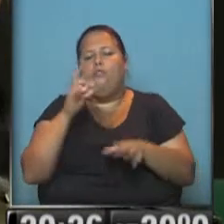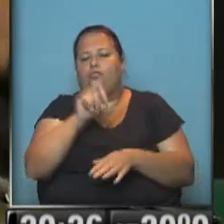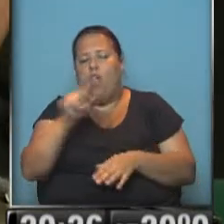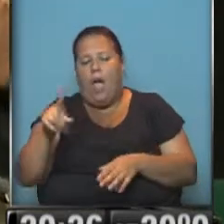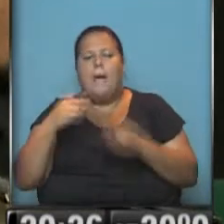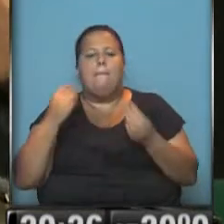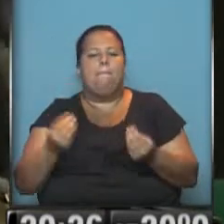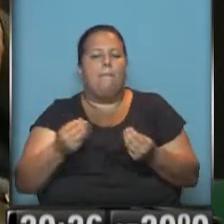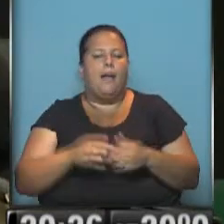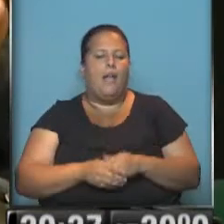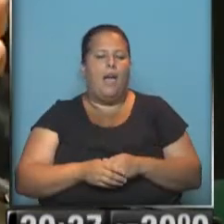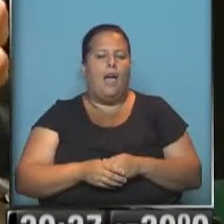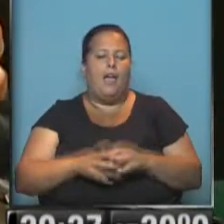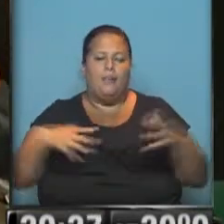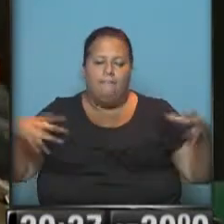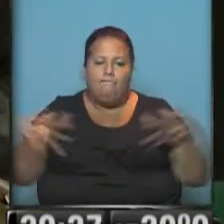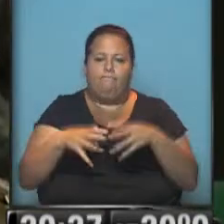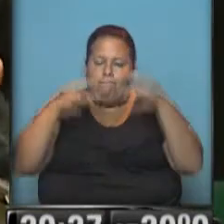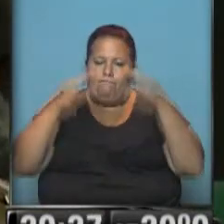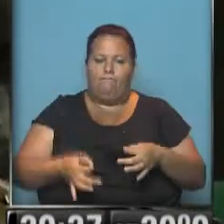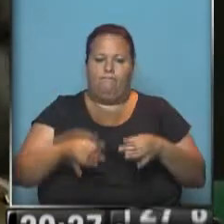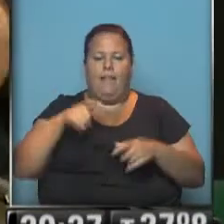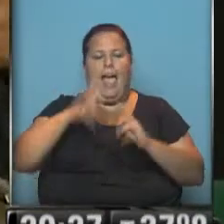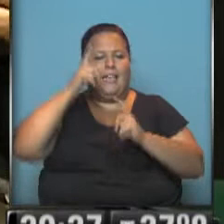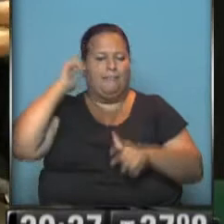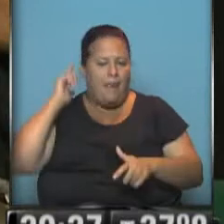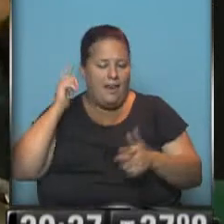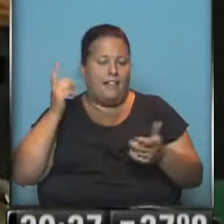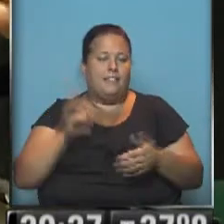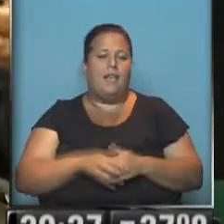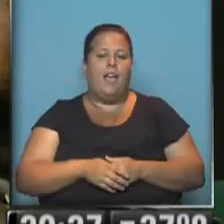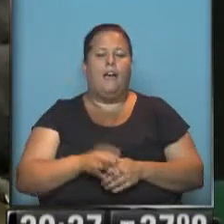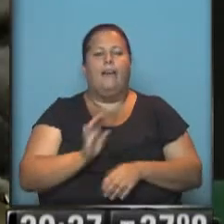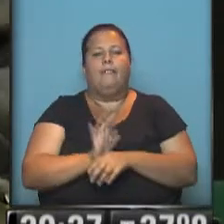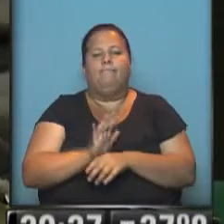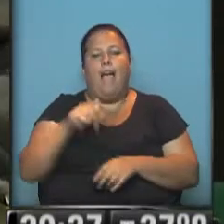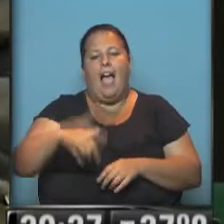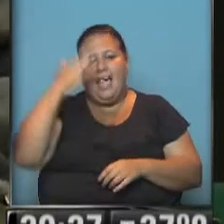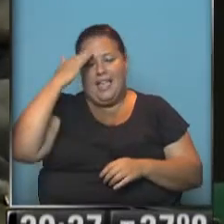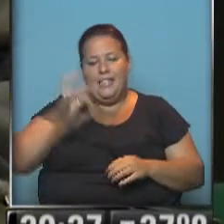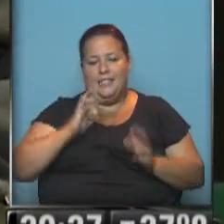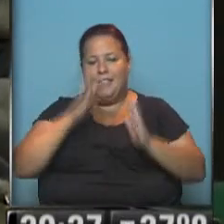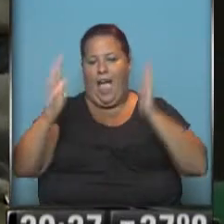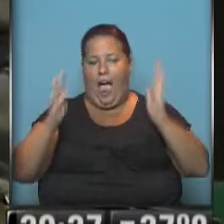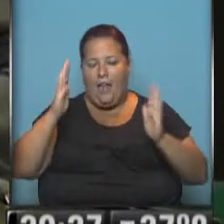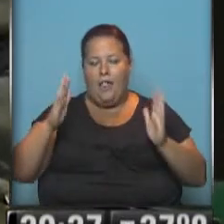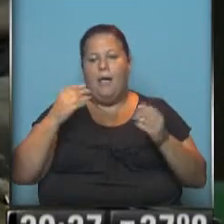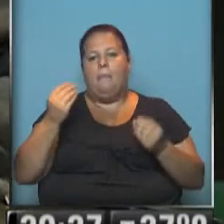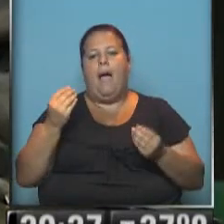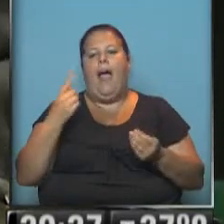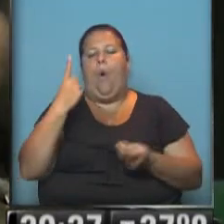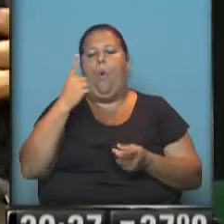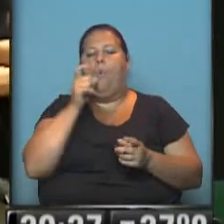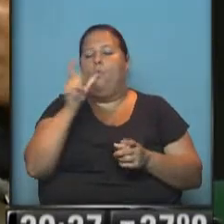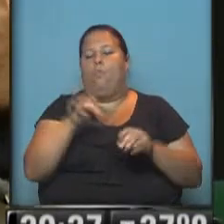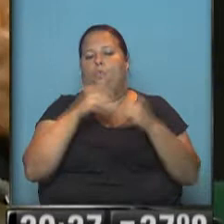a consolidar estas experiencias que, digamos, en estos 15 años, para dar una sola